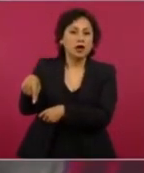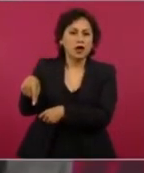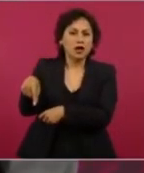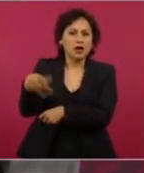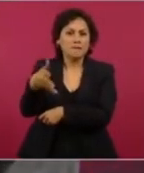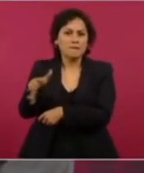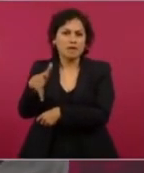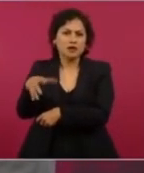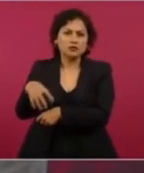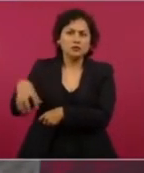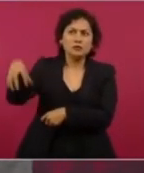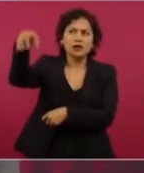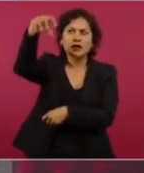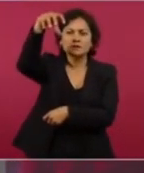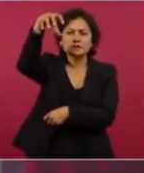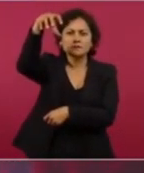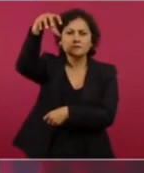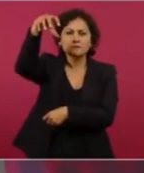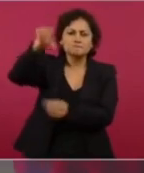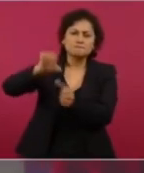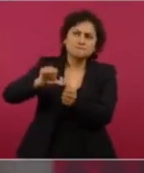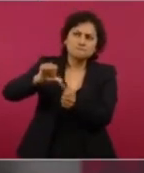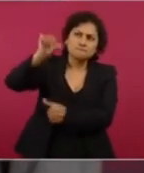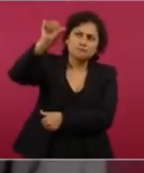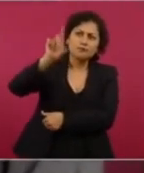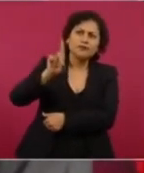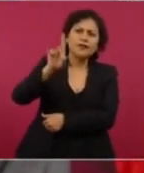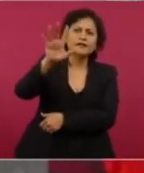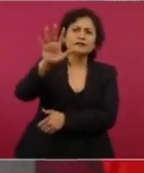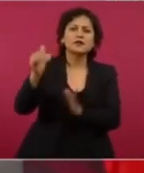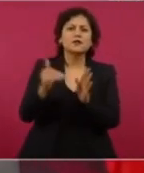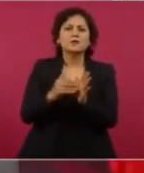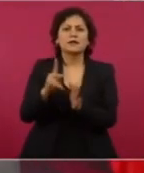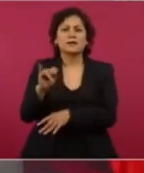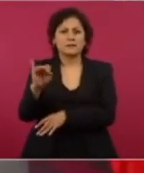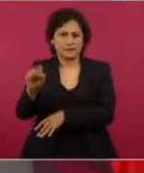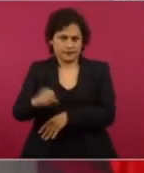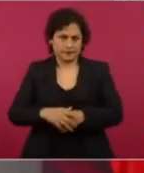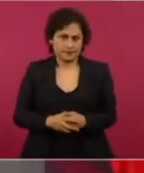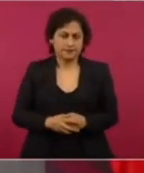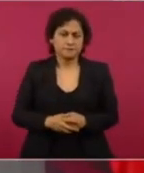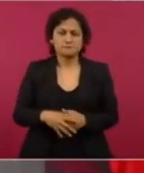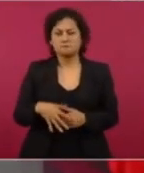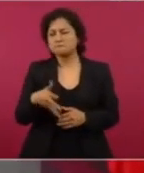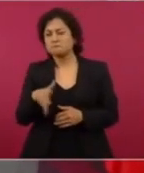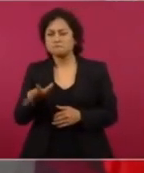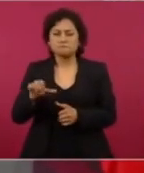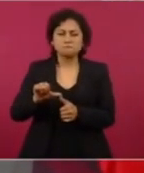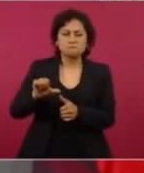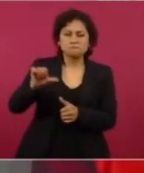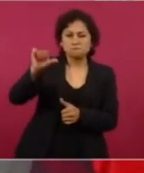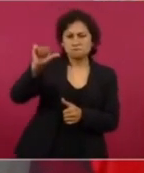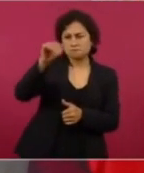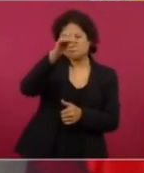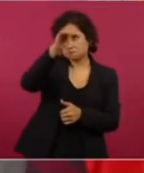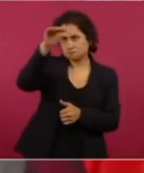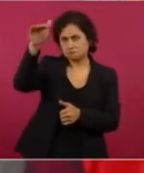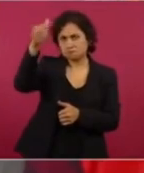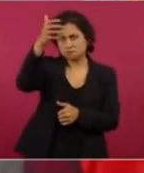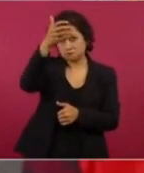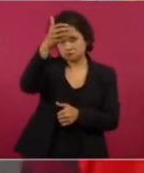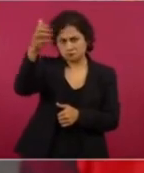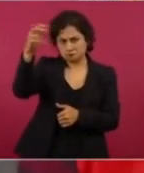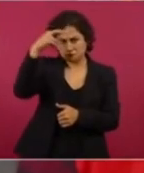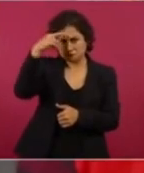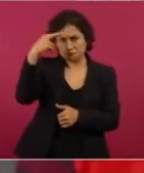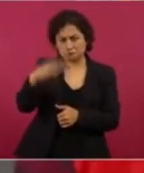una altura de 35 mil pies, a 35 mil